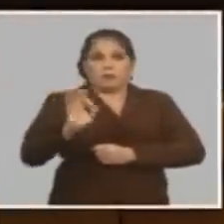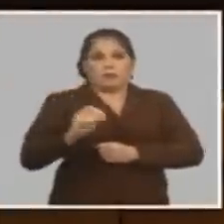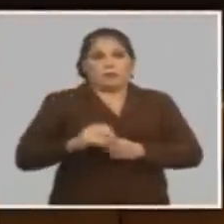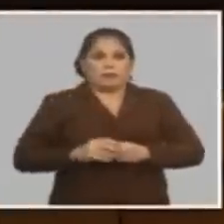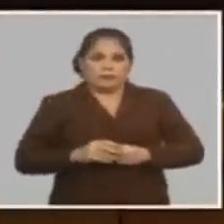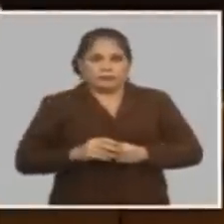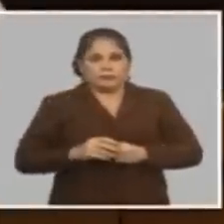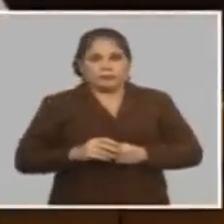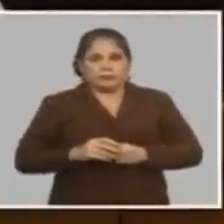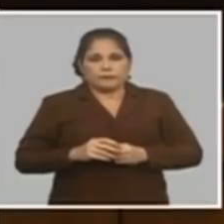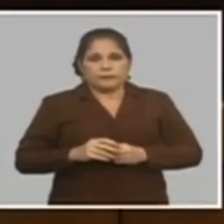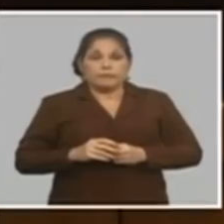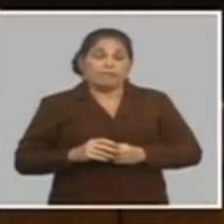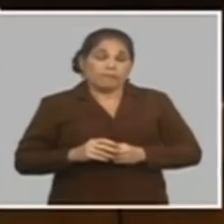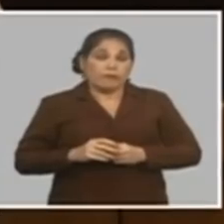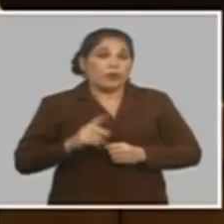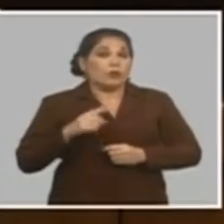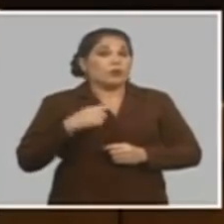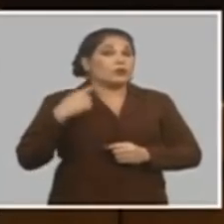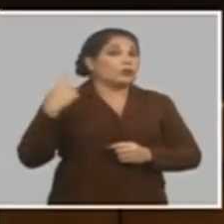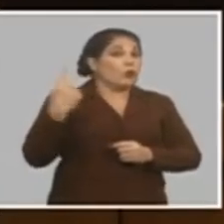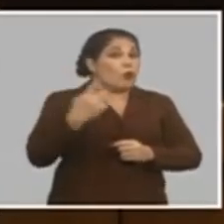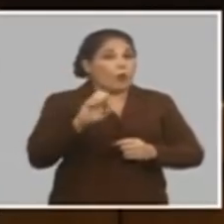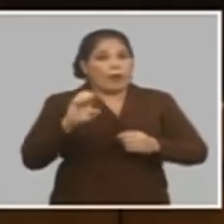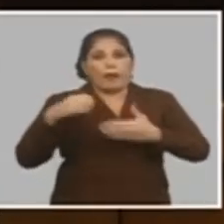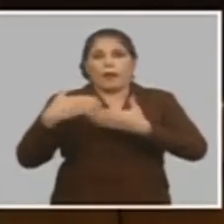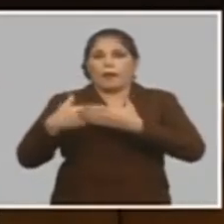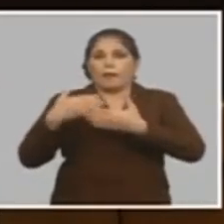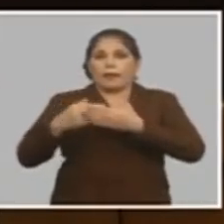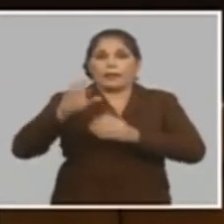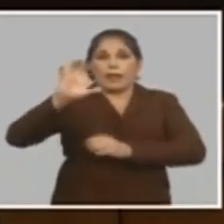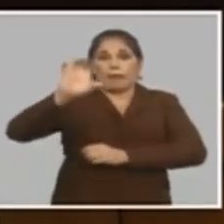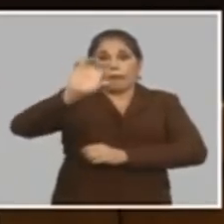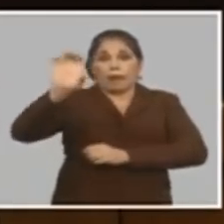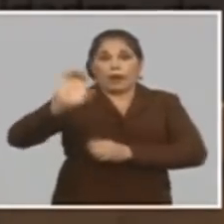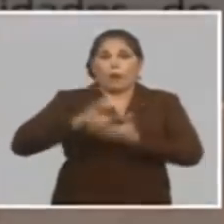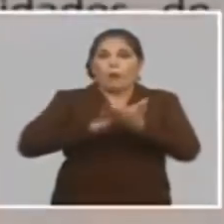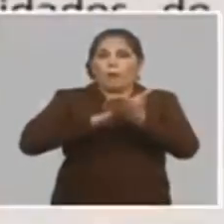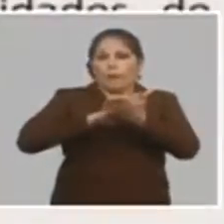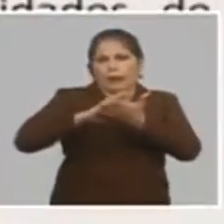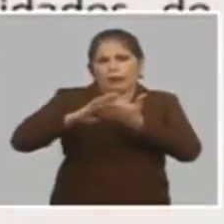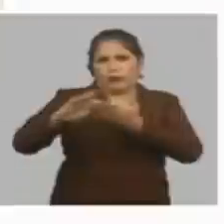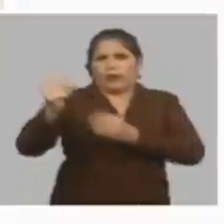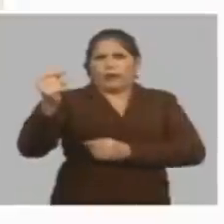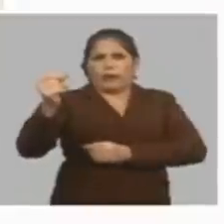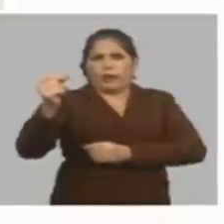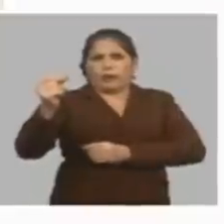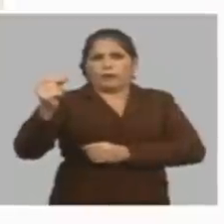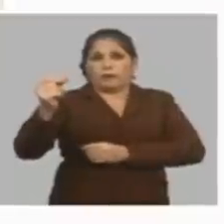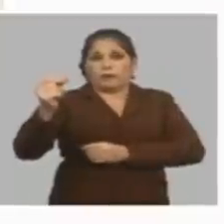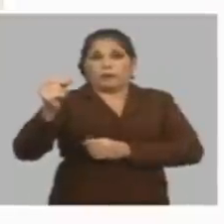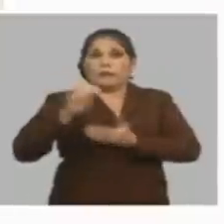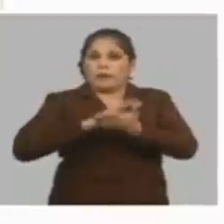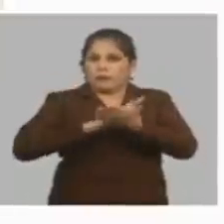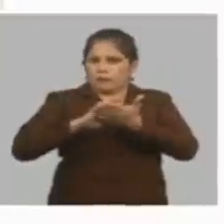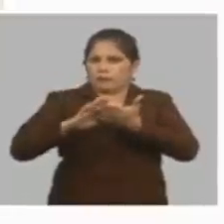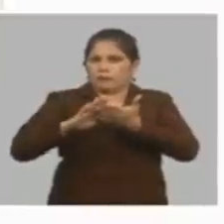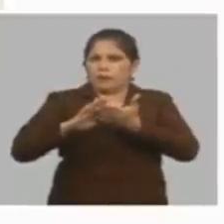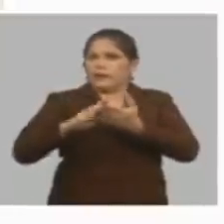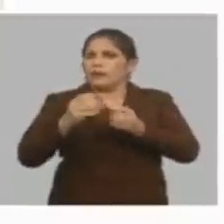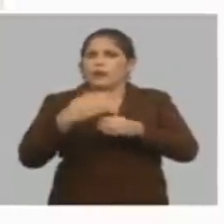salario entonces todas las empresas van a tener que ir al banco a pedir un crédito que le hemos llamado crédito puente